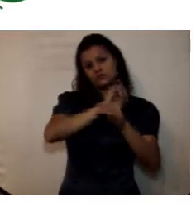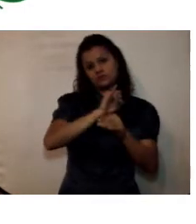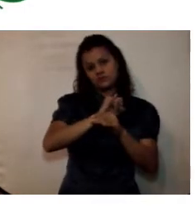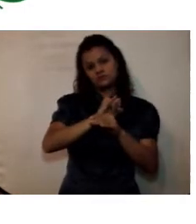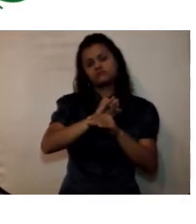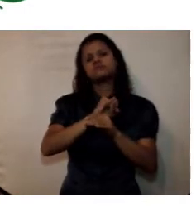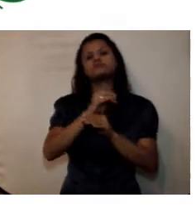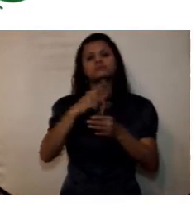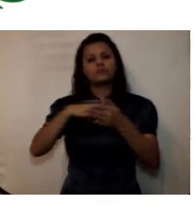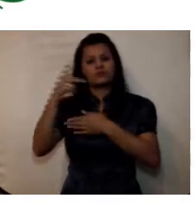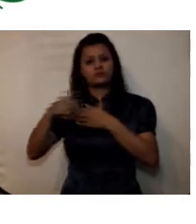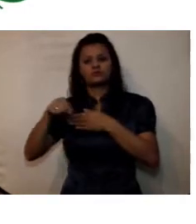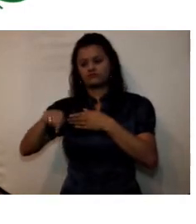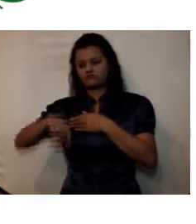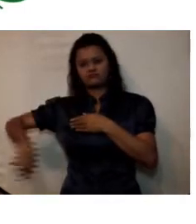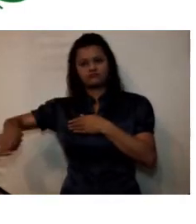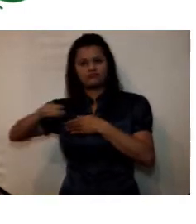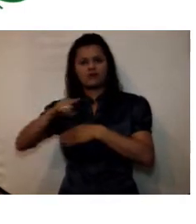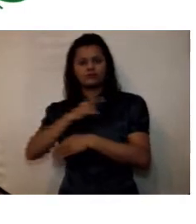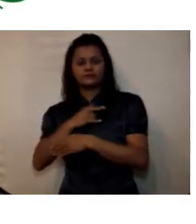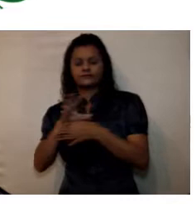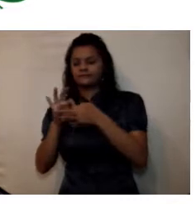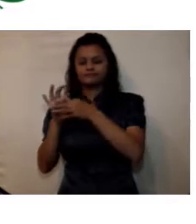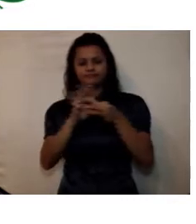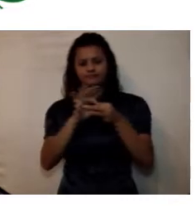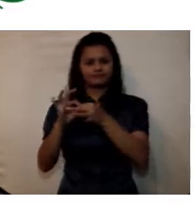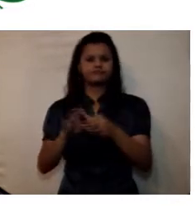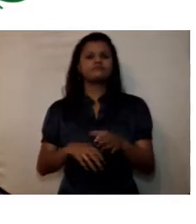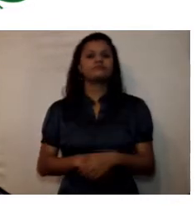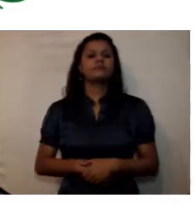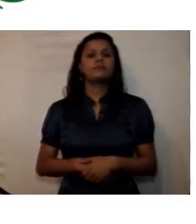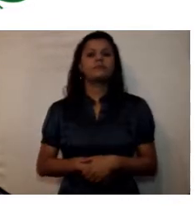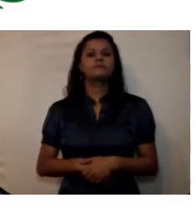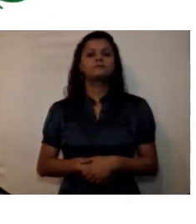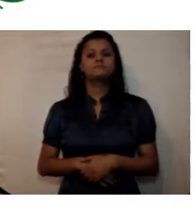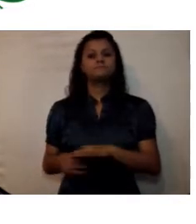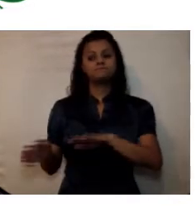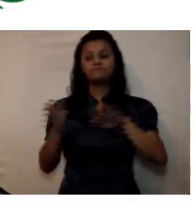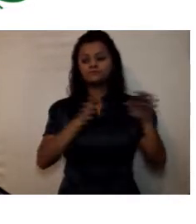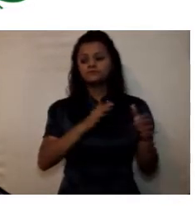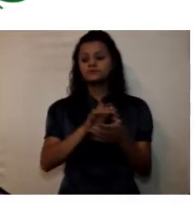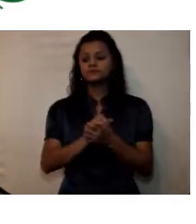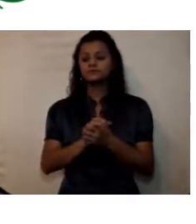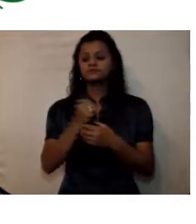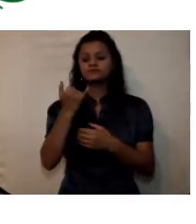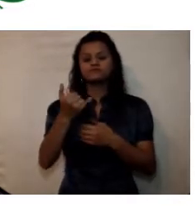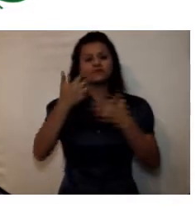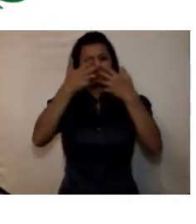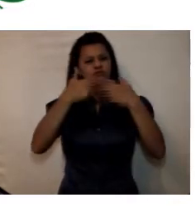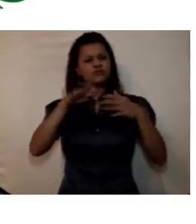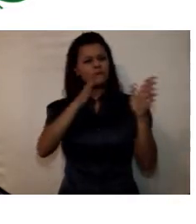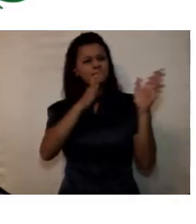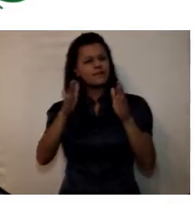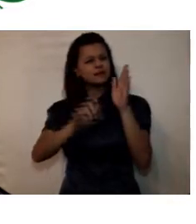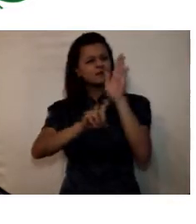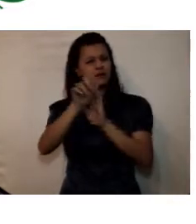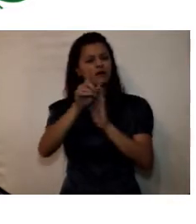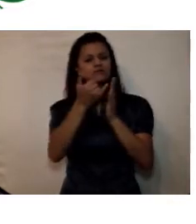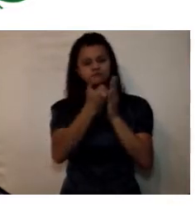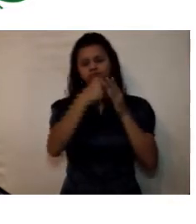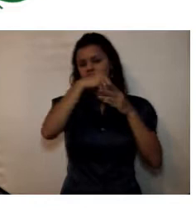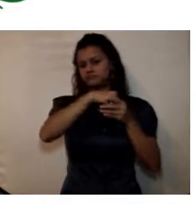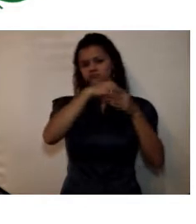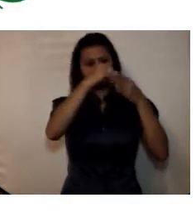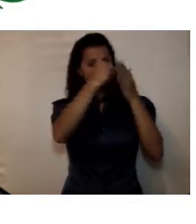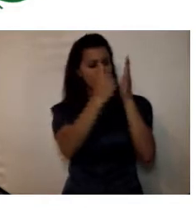nuestro plan rectoral pues desdobla las funciones que vienen derivadas del plan de desarrollo plan de desarrollo que está vigente